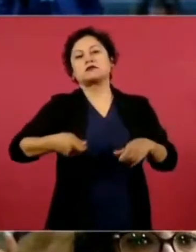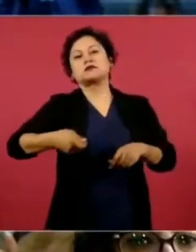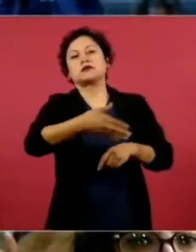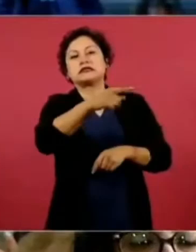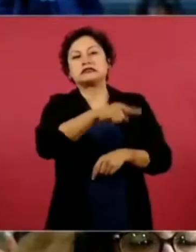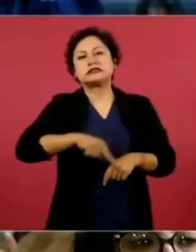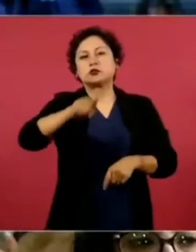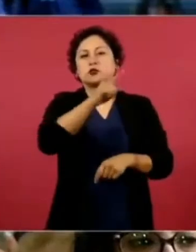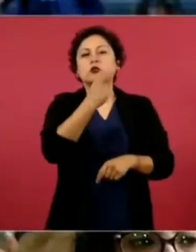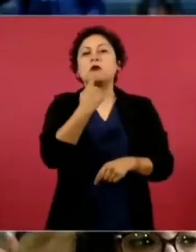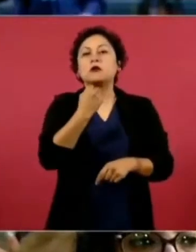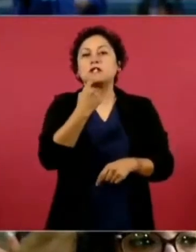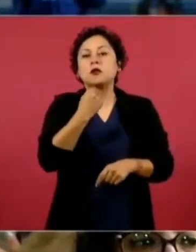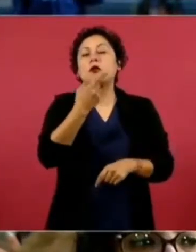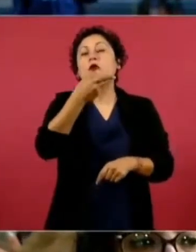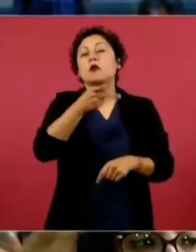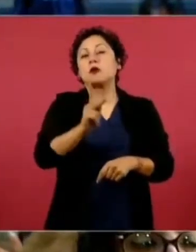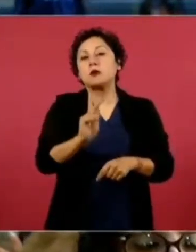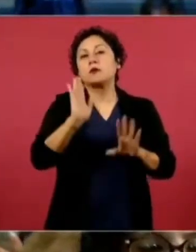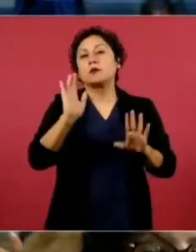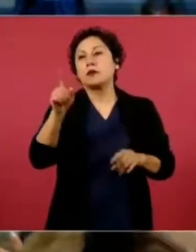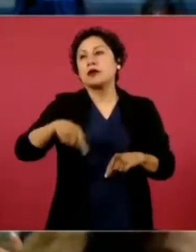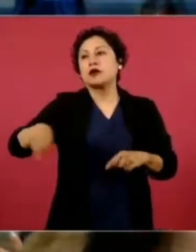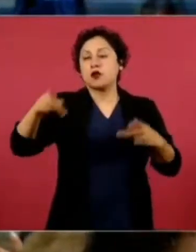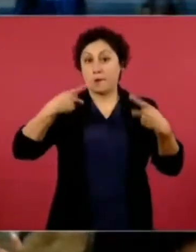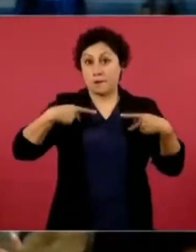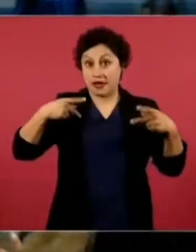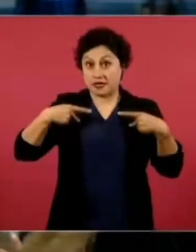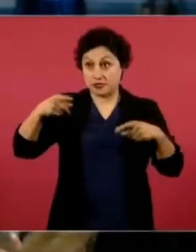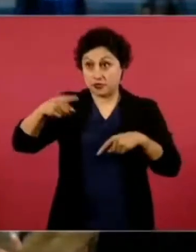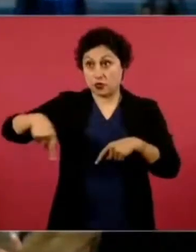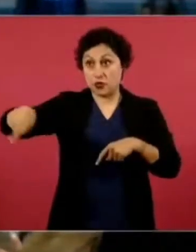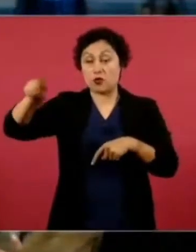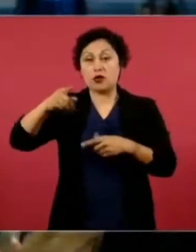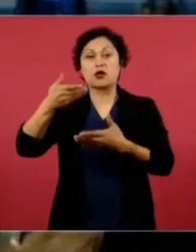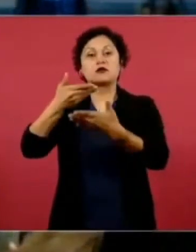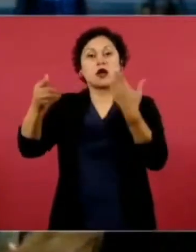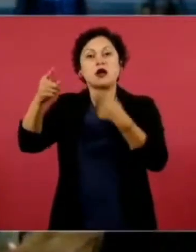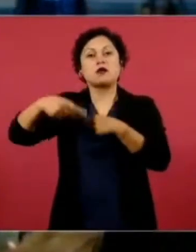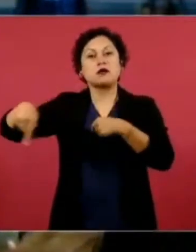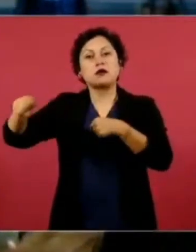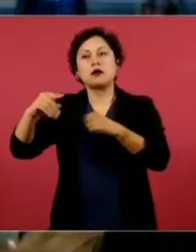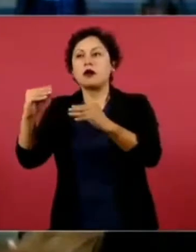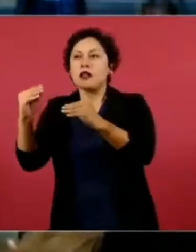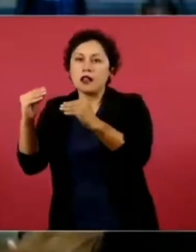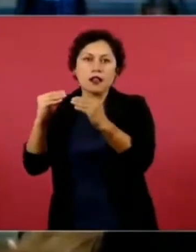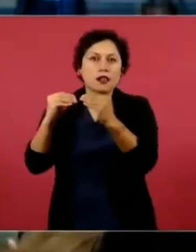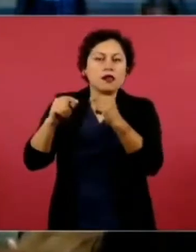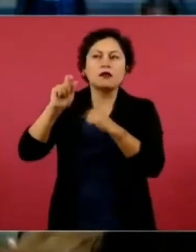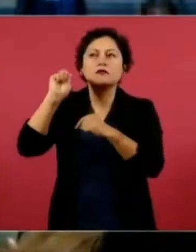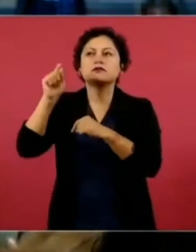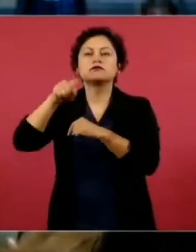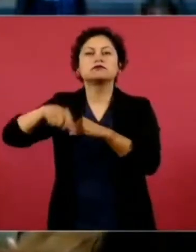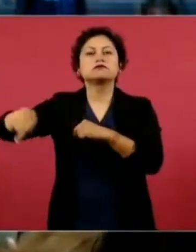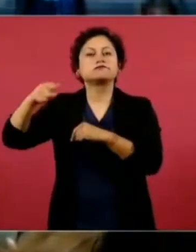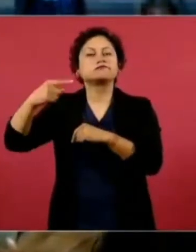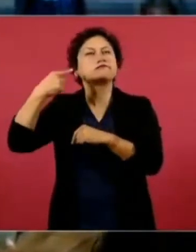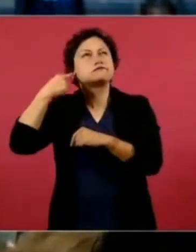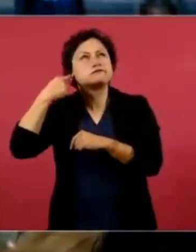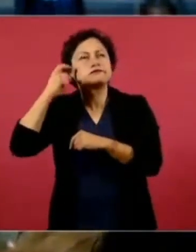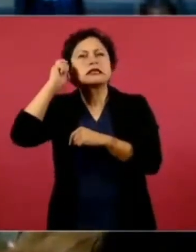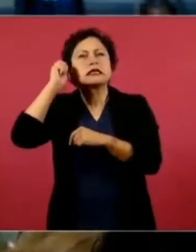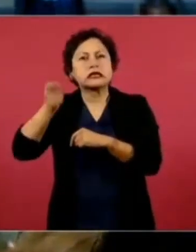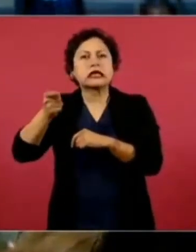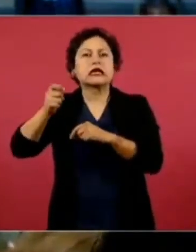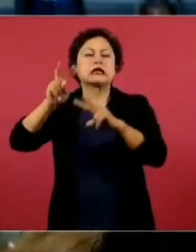del pueblo. La gente ahora habla de los medios y los critica y genera una discusión al respecto en las